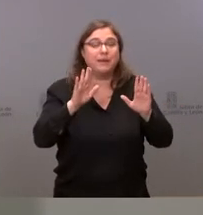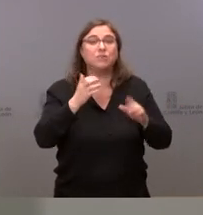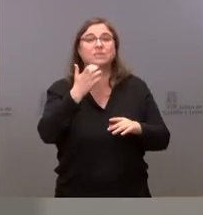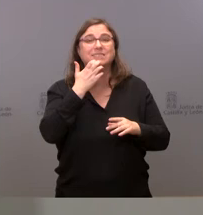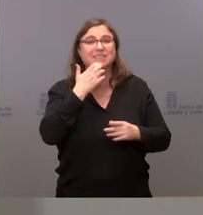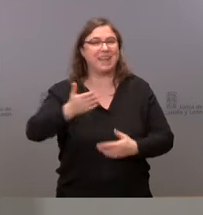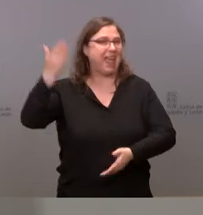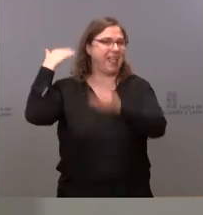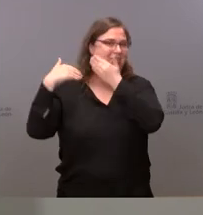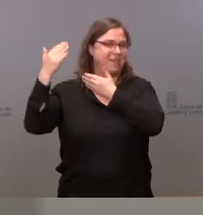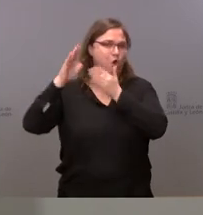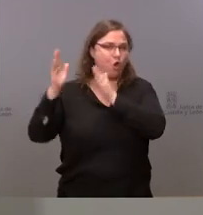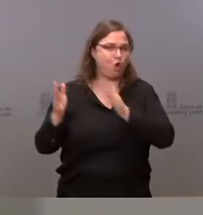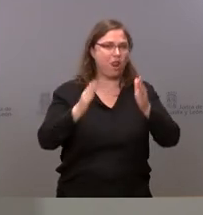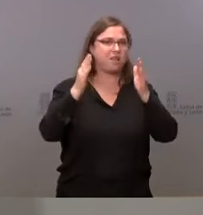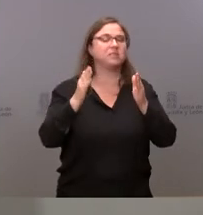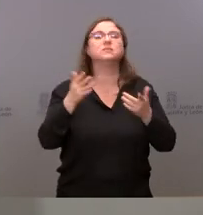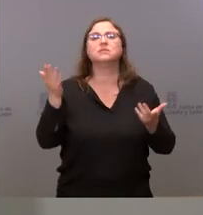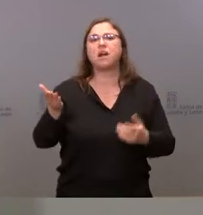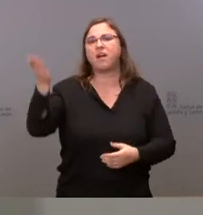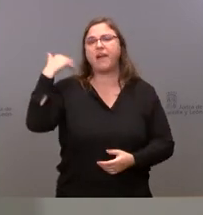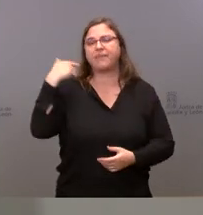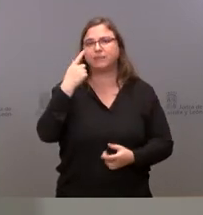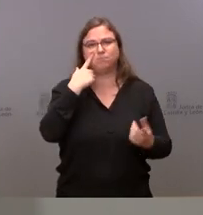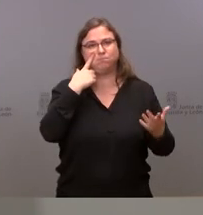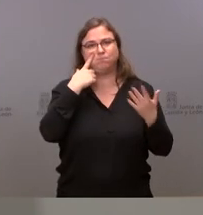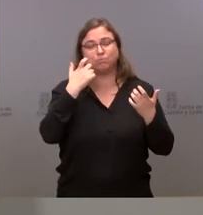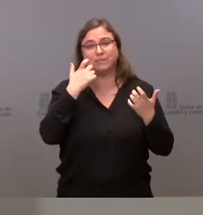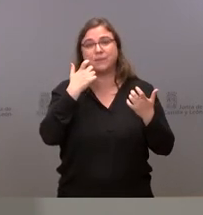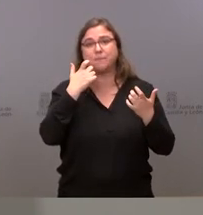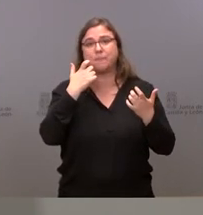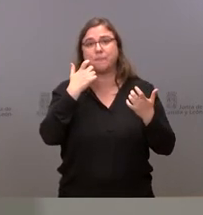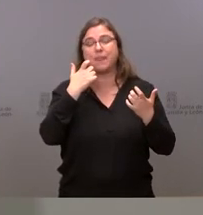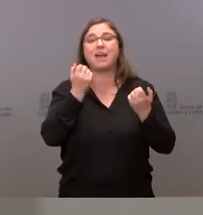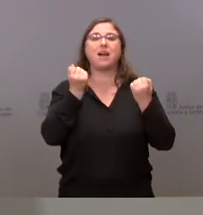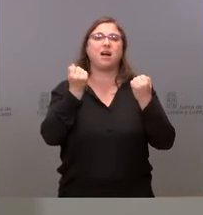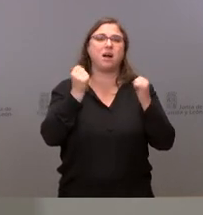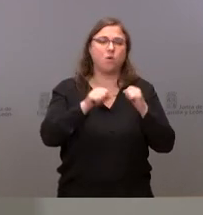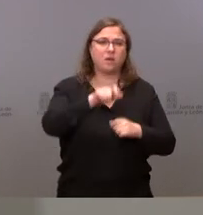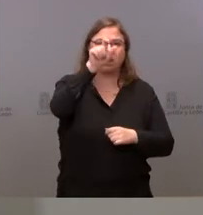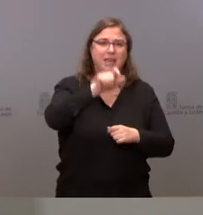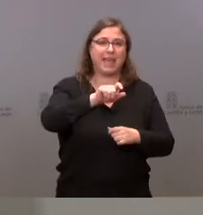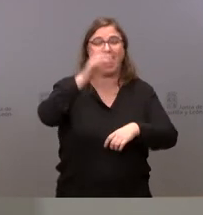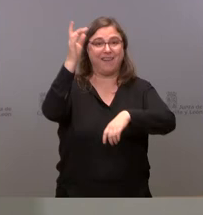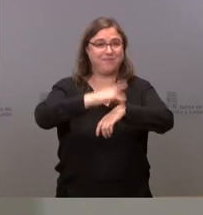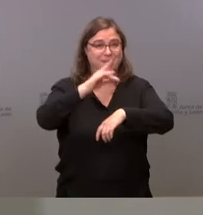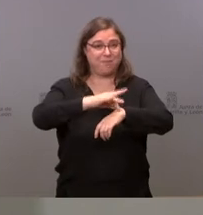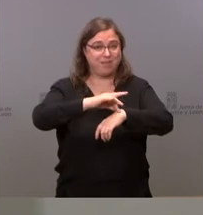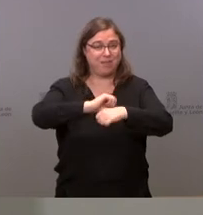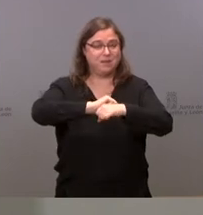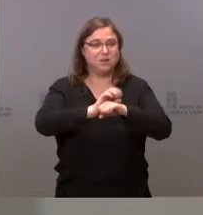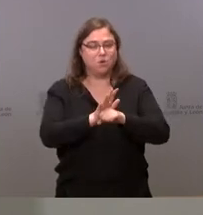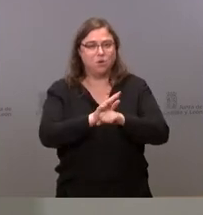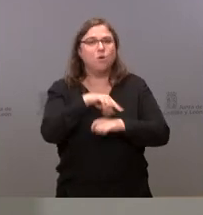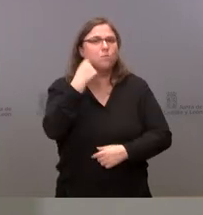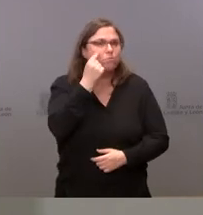de otras olas estamos viendo que la incidencia de la enfermedad la detección de casos no es